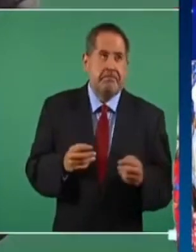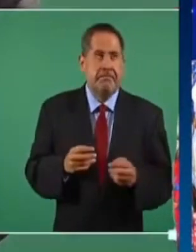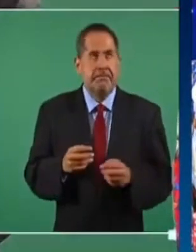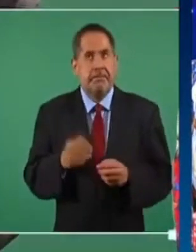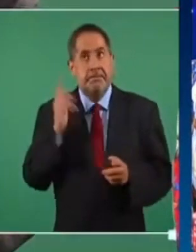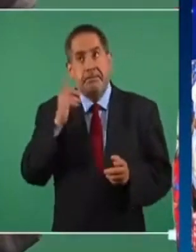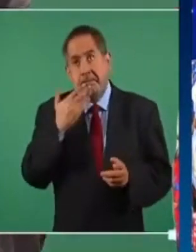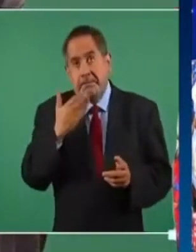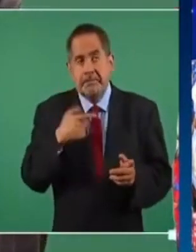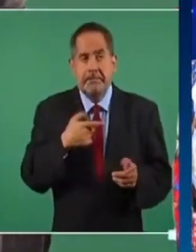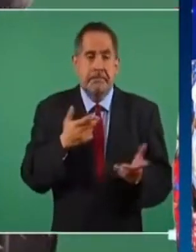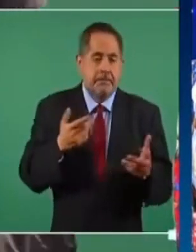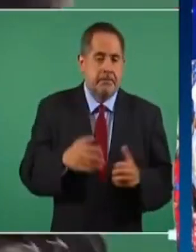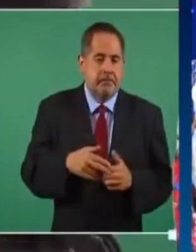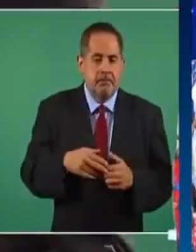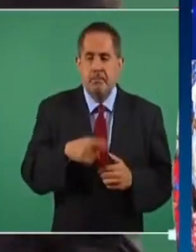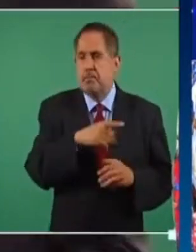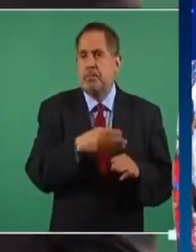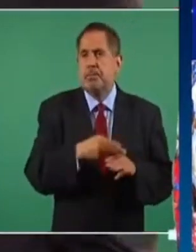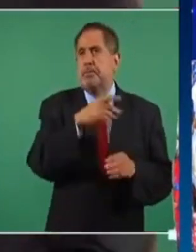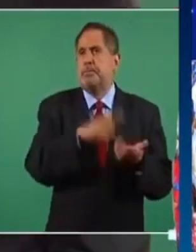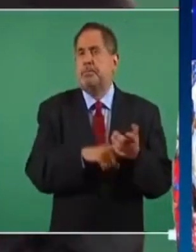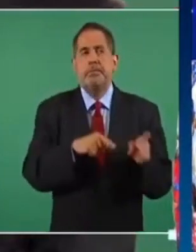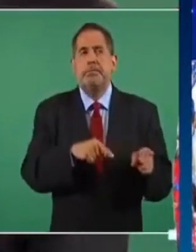muy